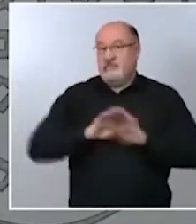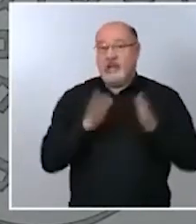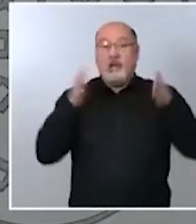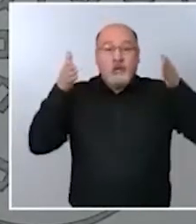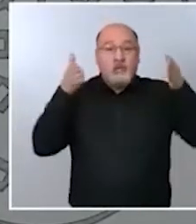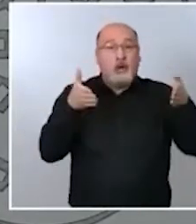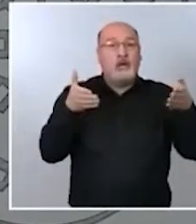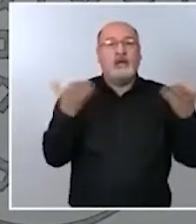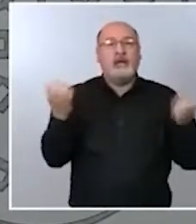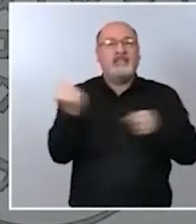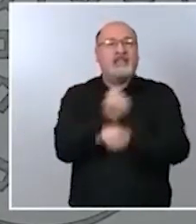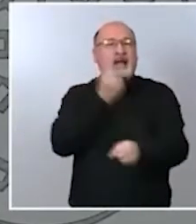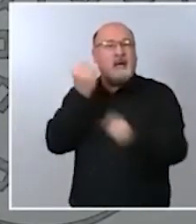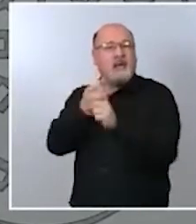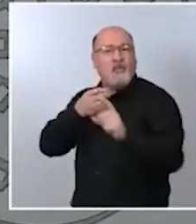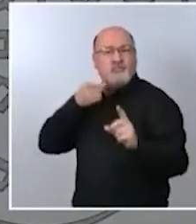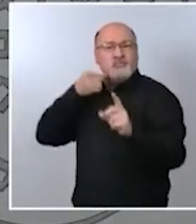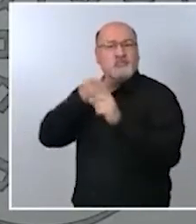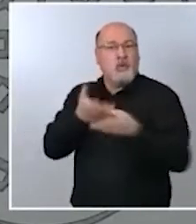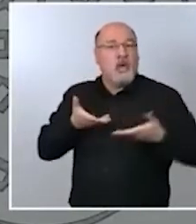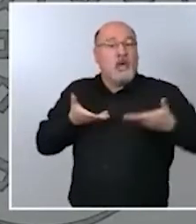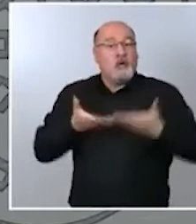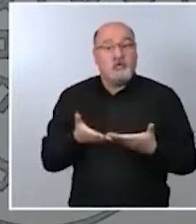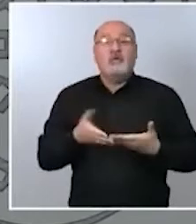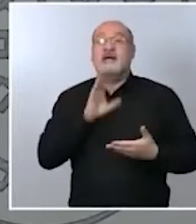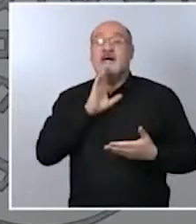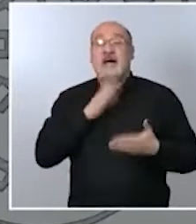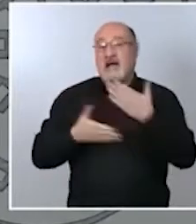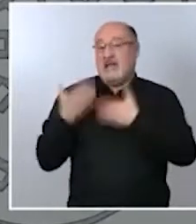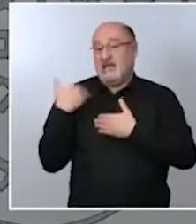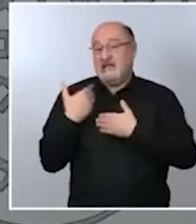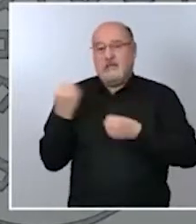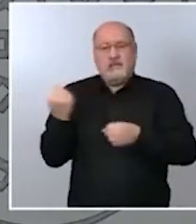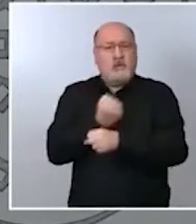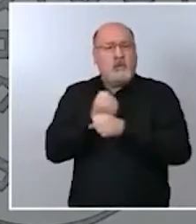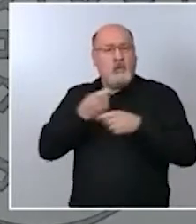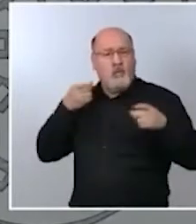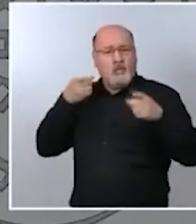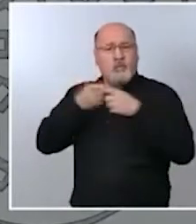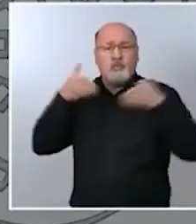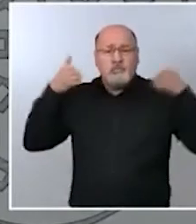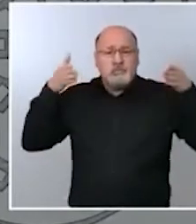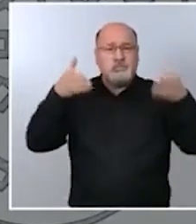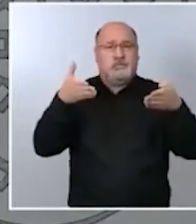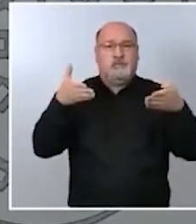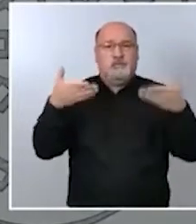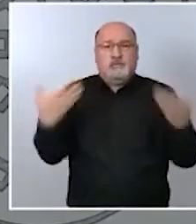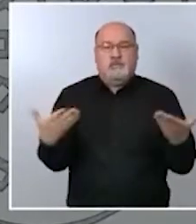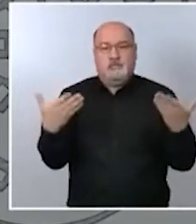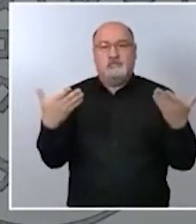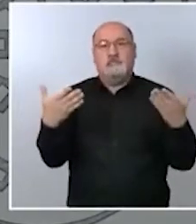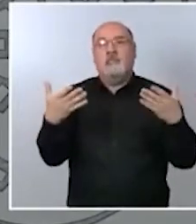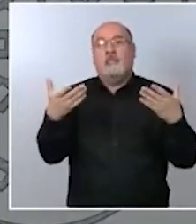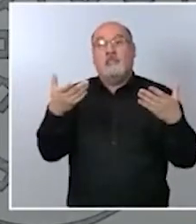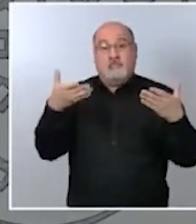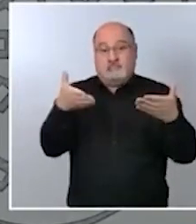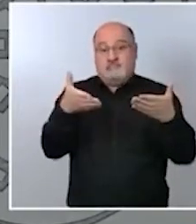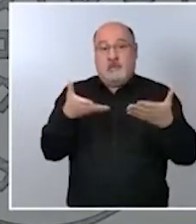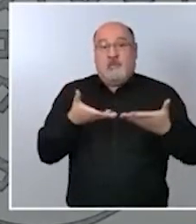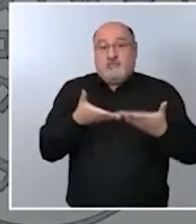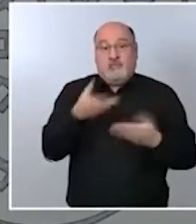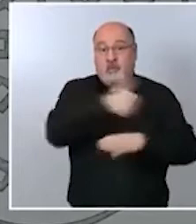trabajando como comentábamos anteriormente justamente en esta dirección y en este sentido probablemente va a contar con la